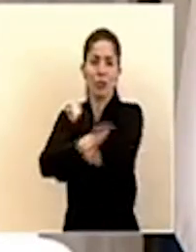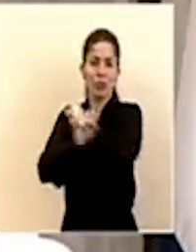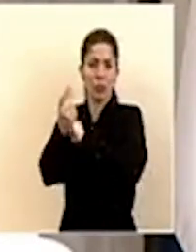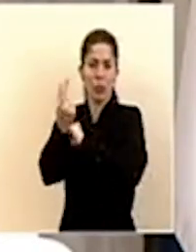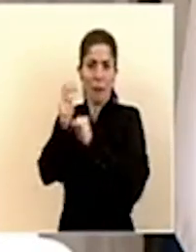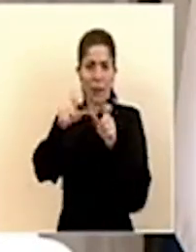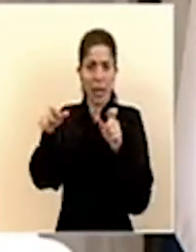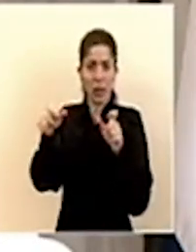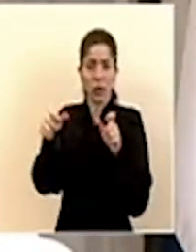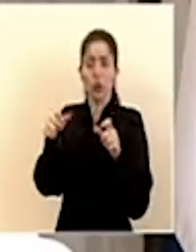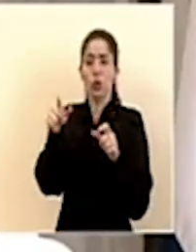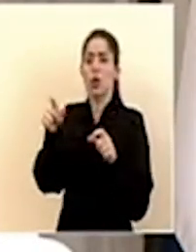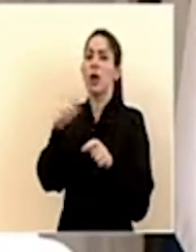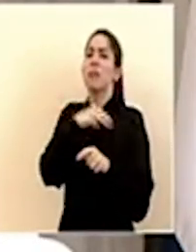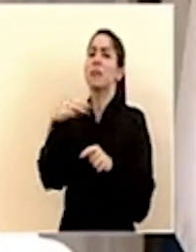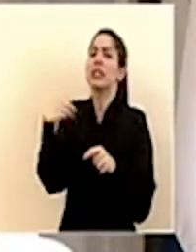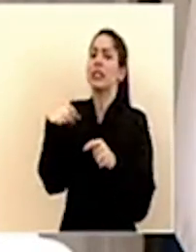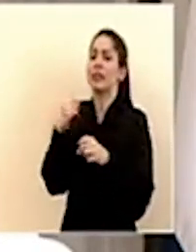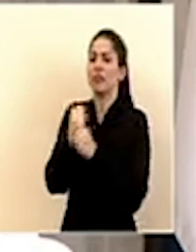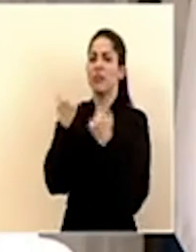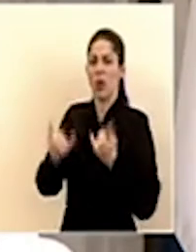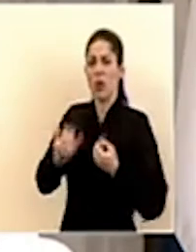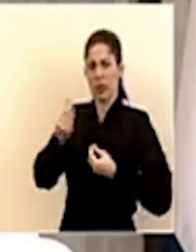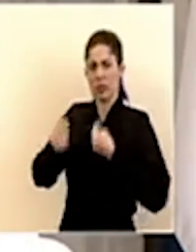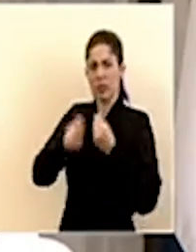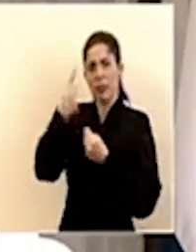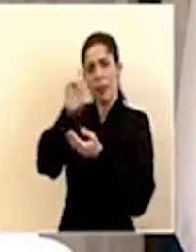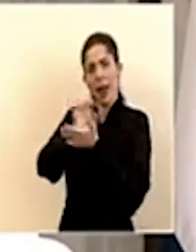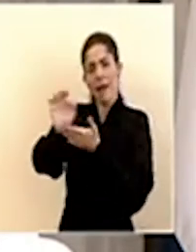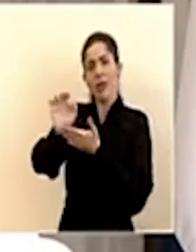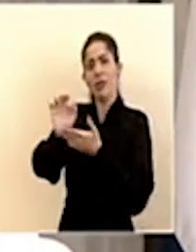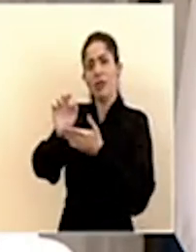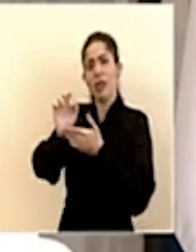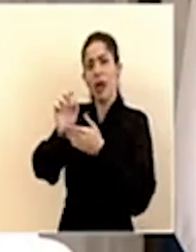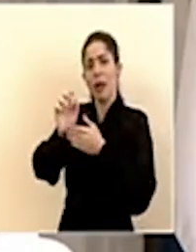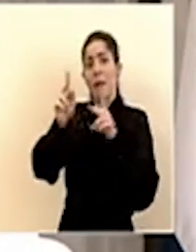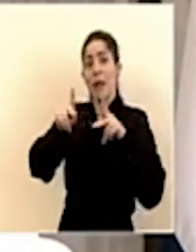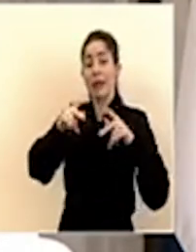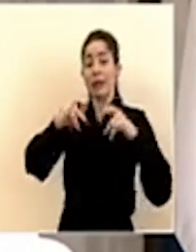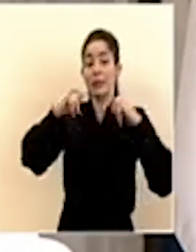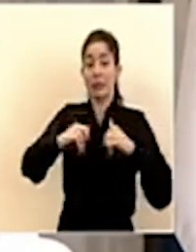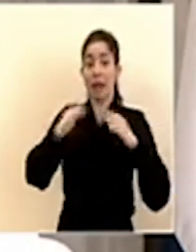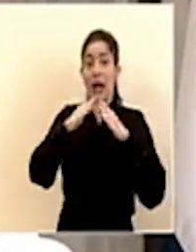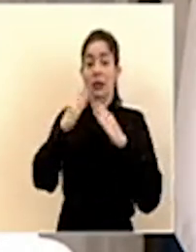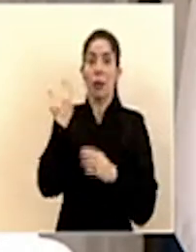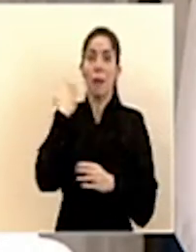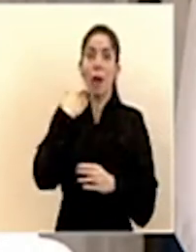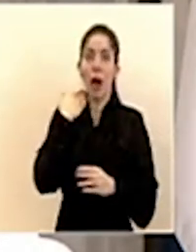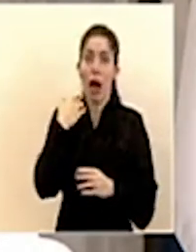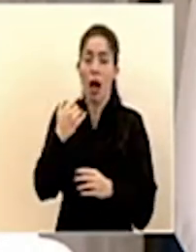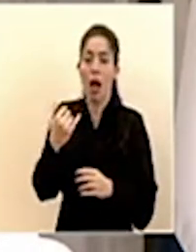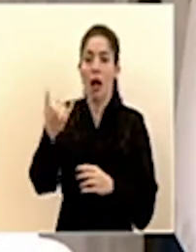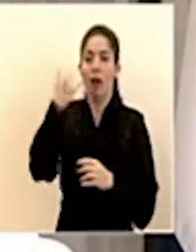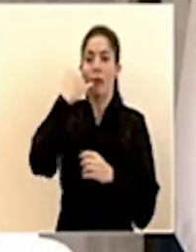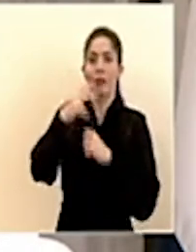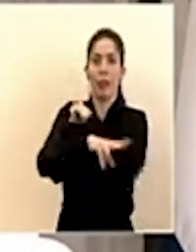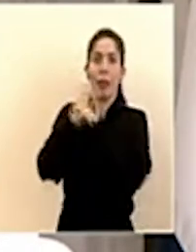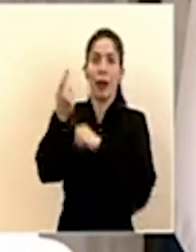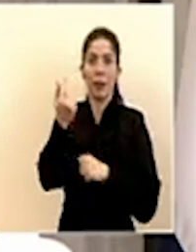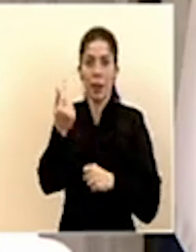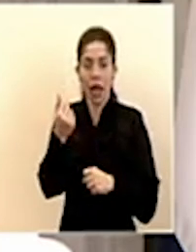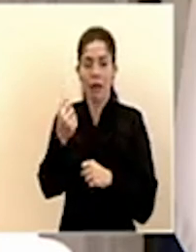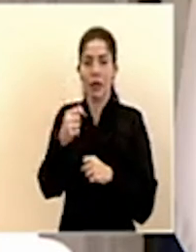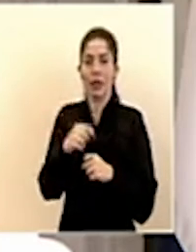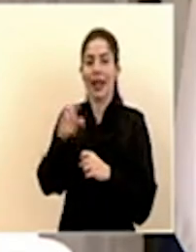personas que está haciendo el ministerio de seguridad para evitar que las personas que están en casa caigan en estas estafas si las